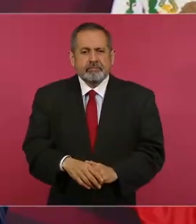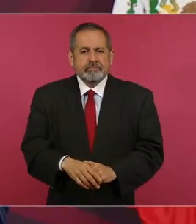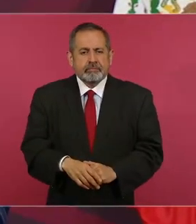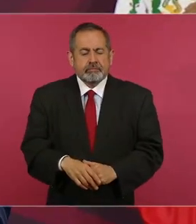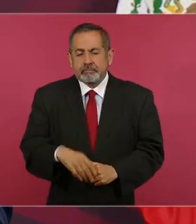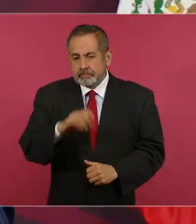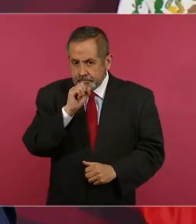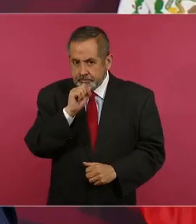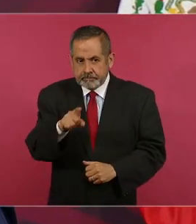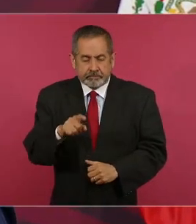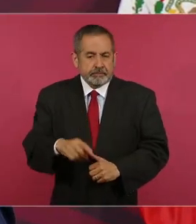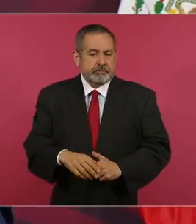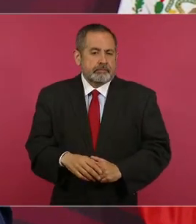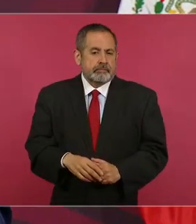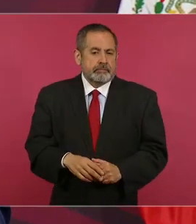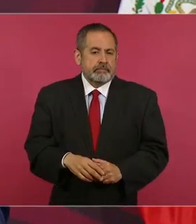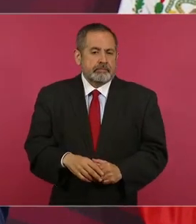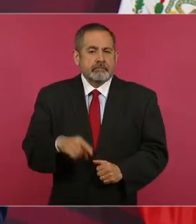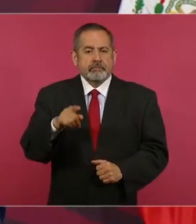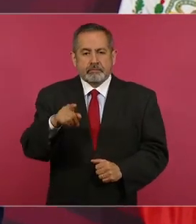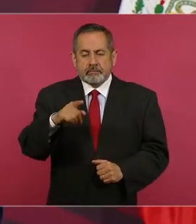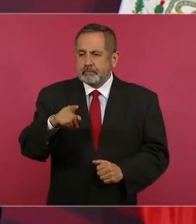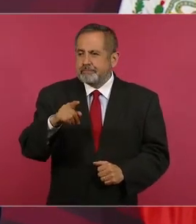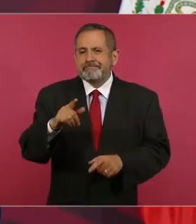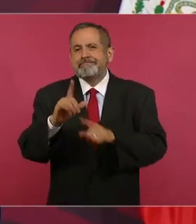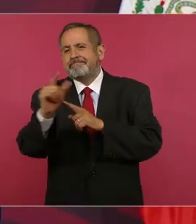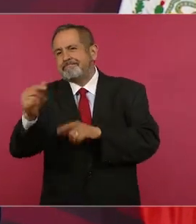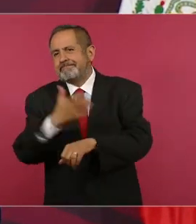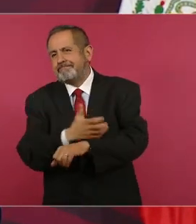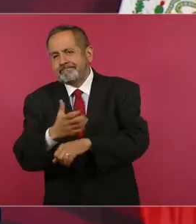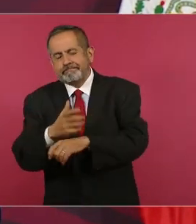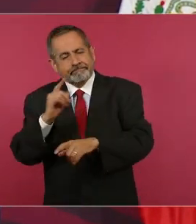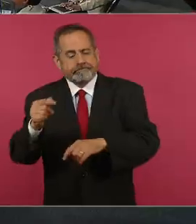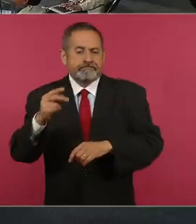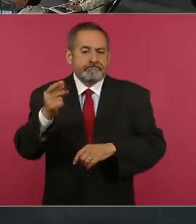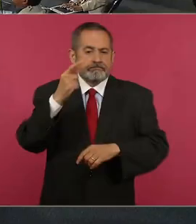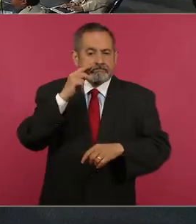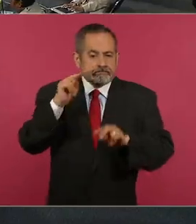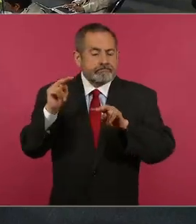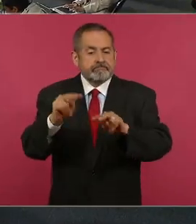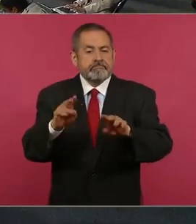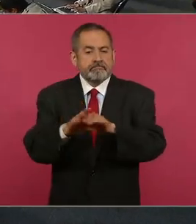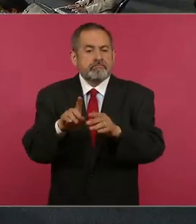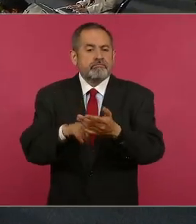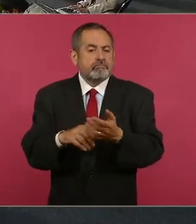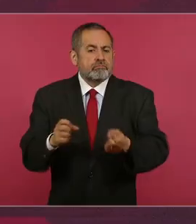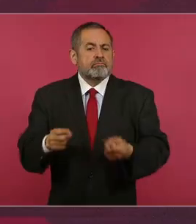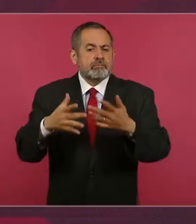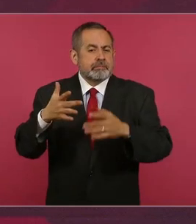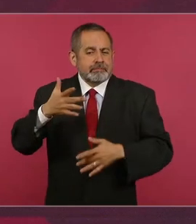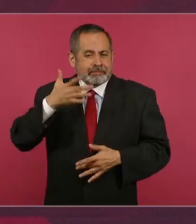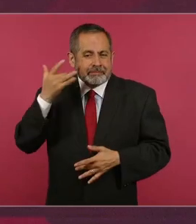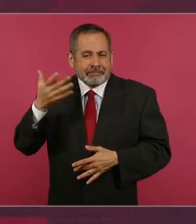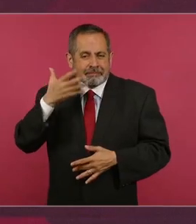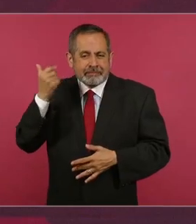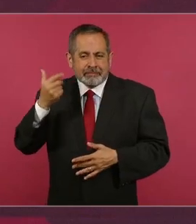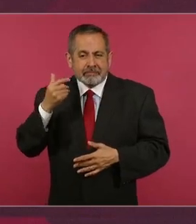Y también ya se fue la compañera para que vean cuántos gatos hay.